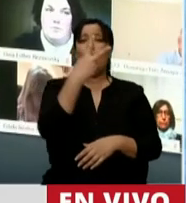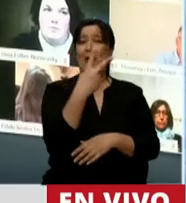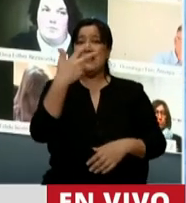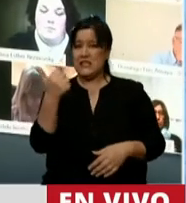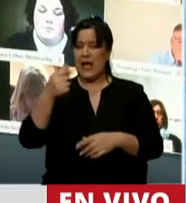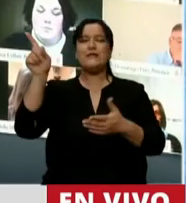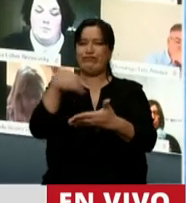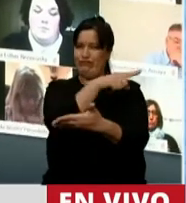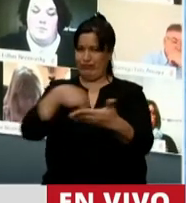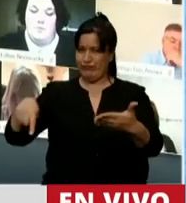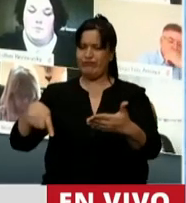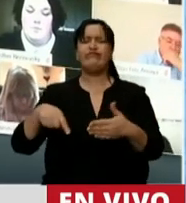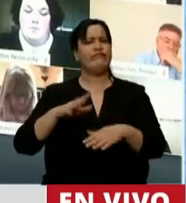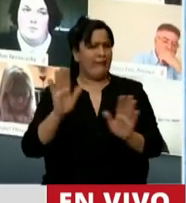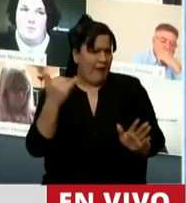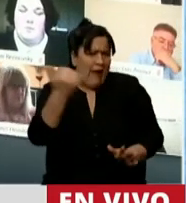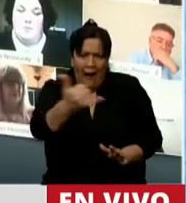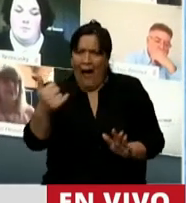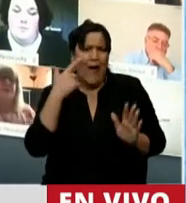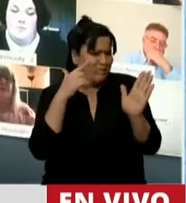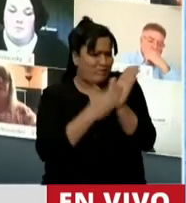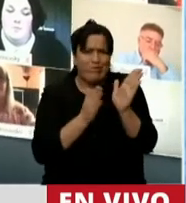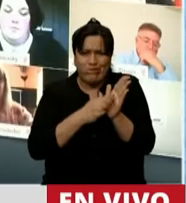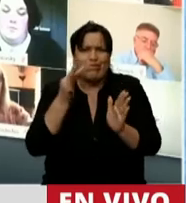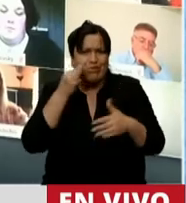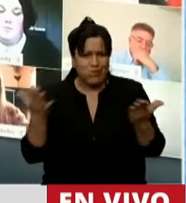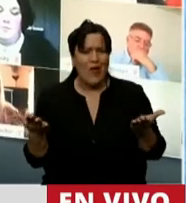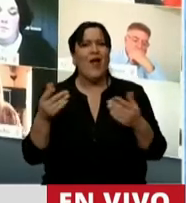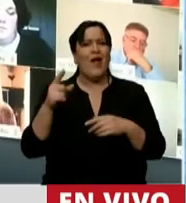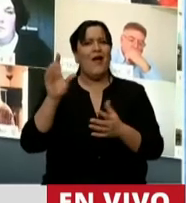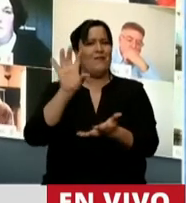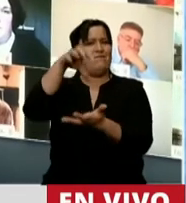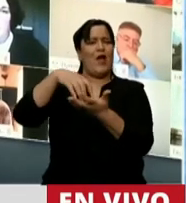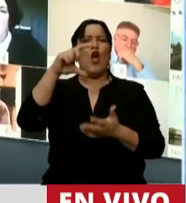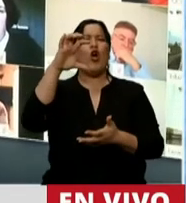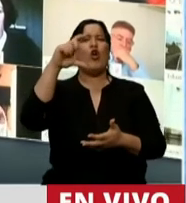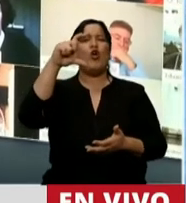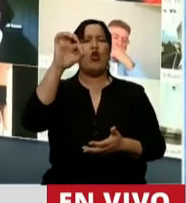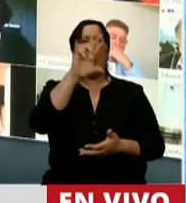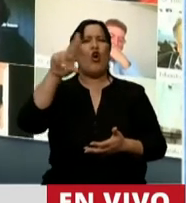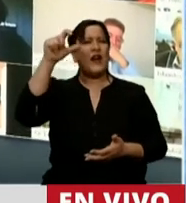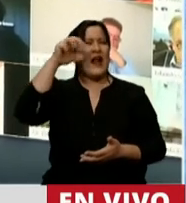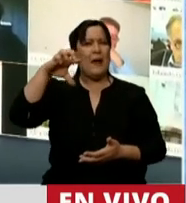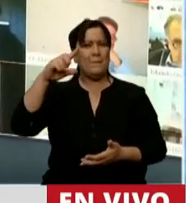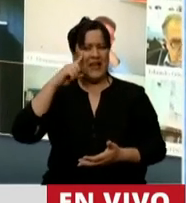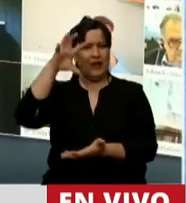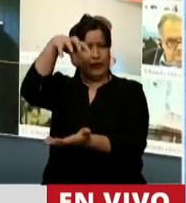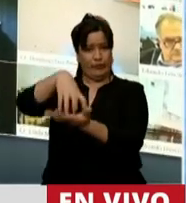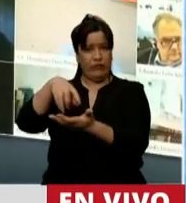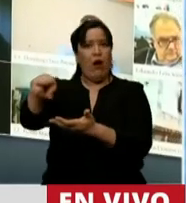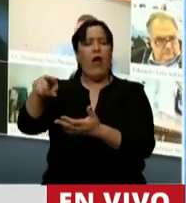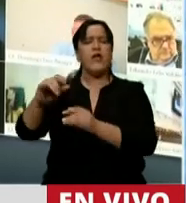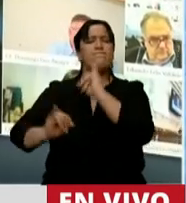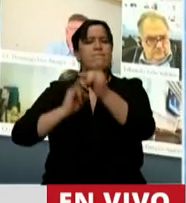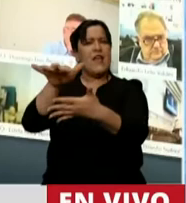Está probado de sobra, hay estadísticas que lo demuestran. La Correpi es una de las organizaciones que generó un